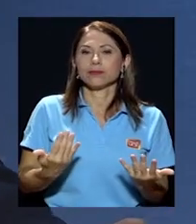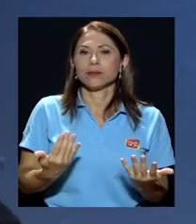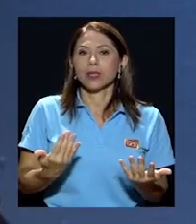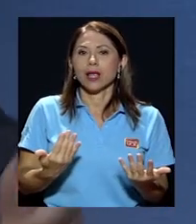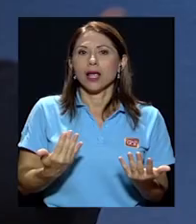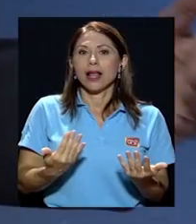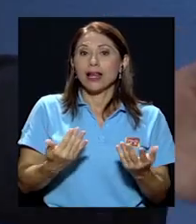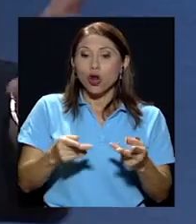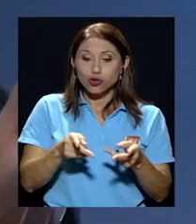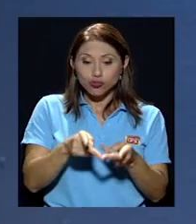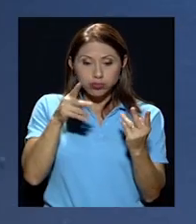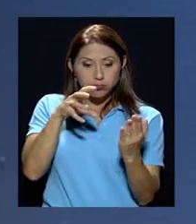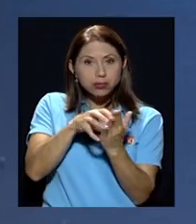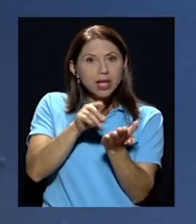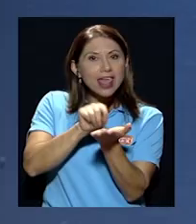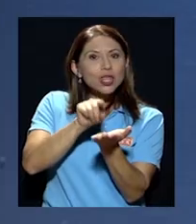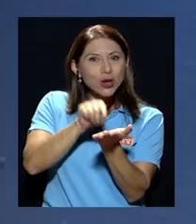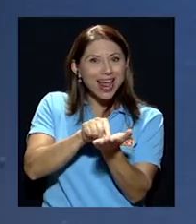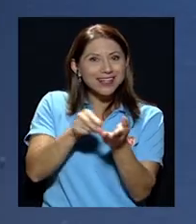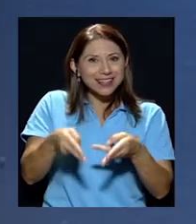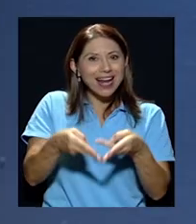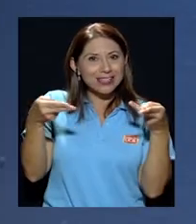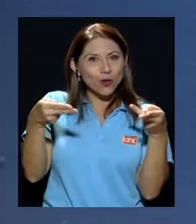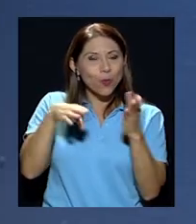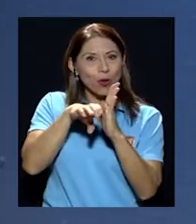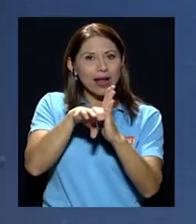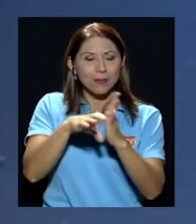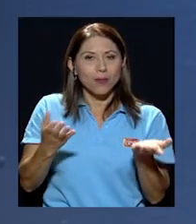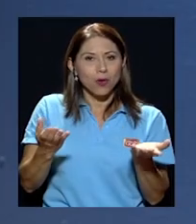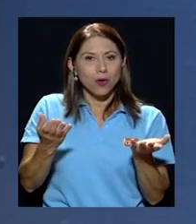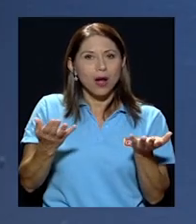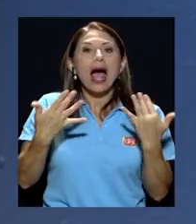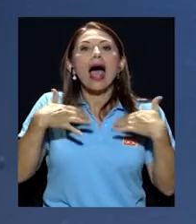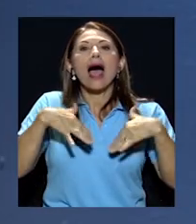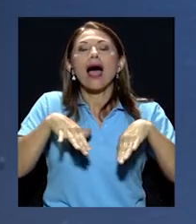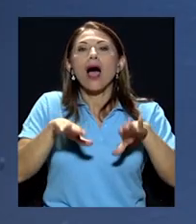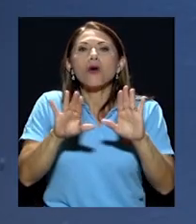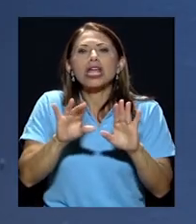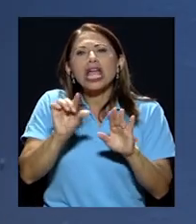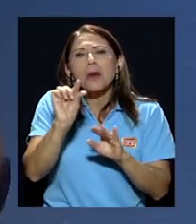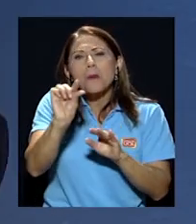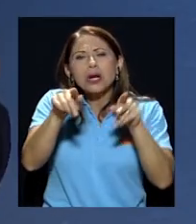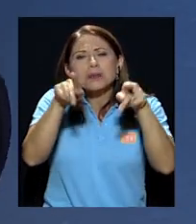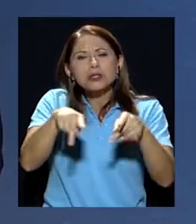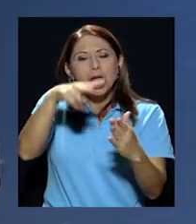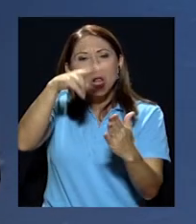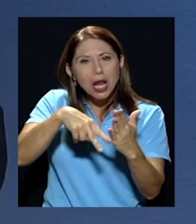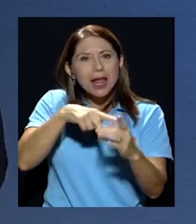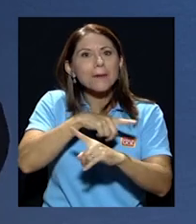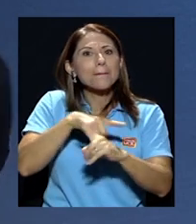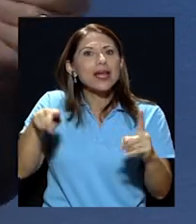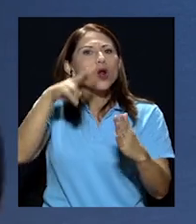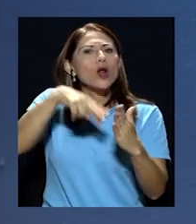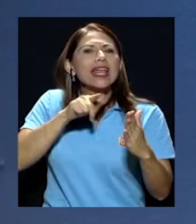los editoriales de la Nación, por ejemplo, aunque son muy pocos los que lo leen, pero lo leen aquellos que